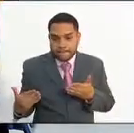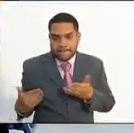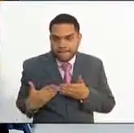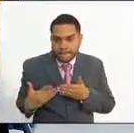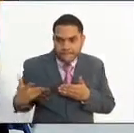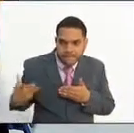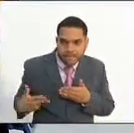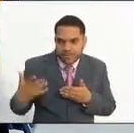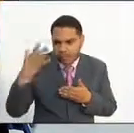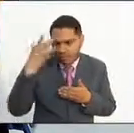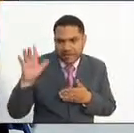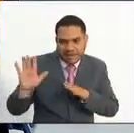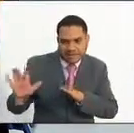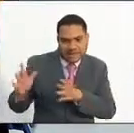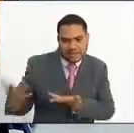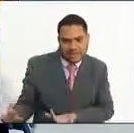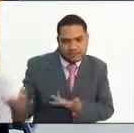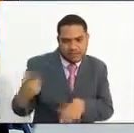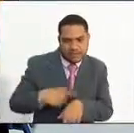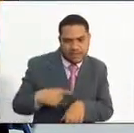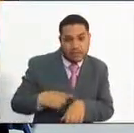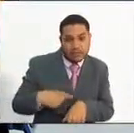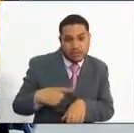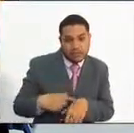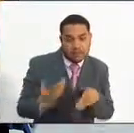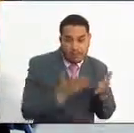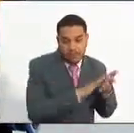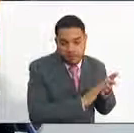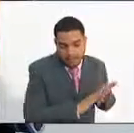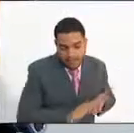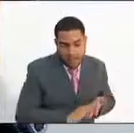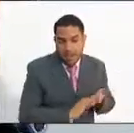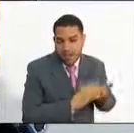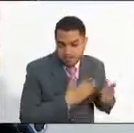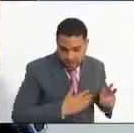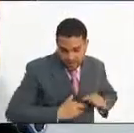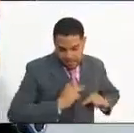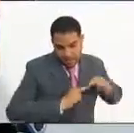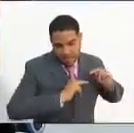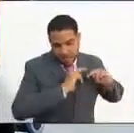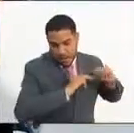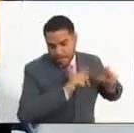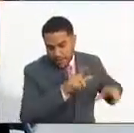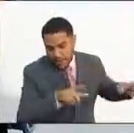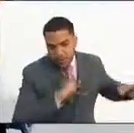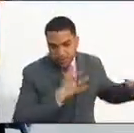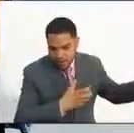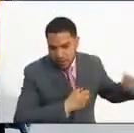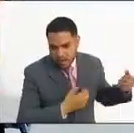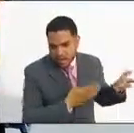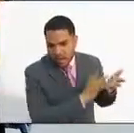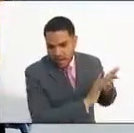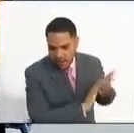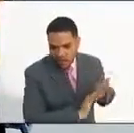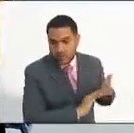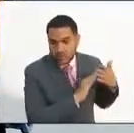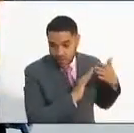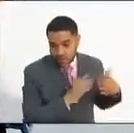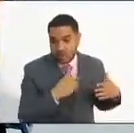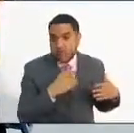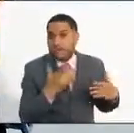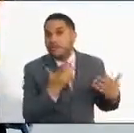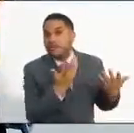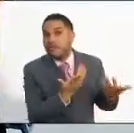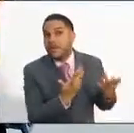a la comisión un tiempo de espera mientras adecua su estructura interna y su planta de personal a los resultados del proceso de